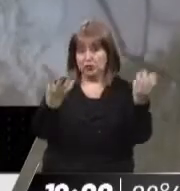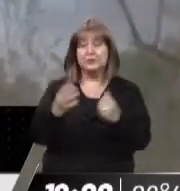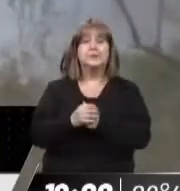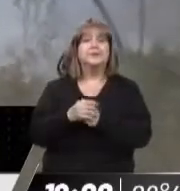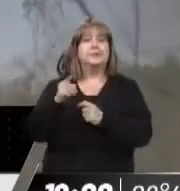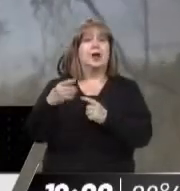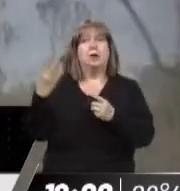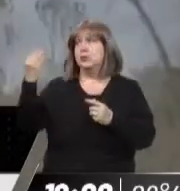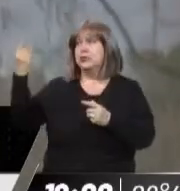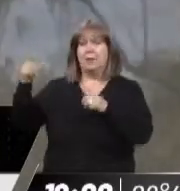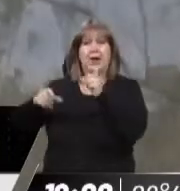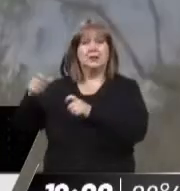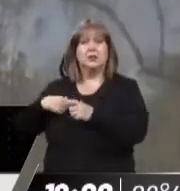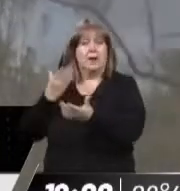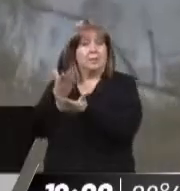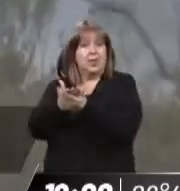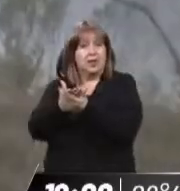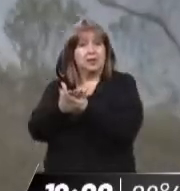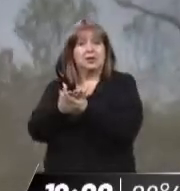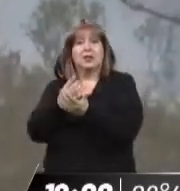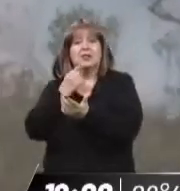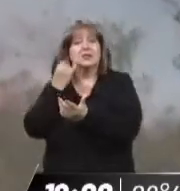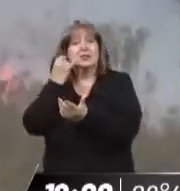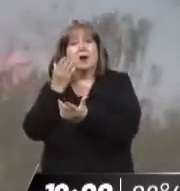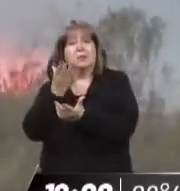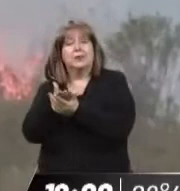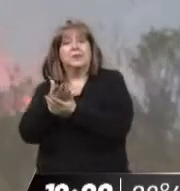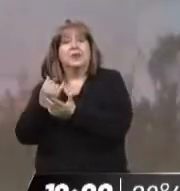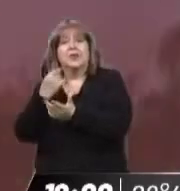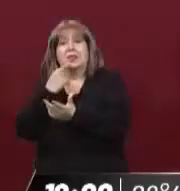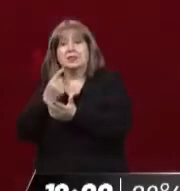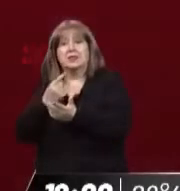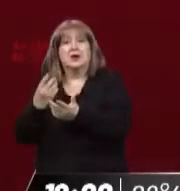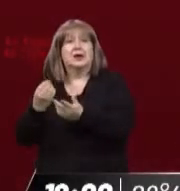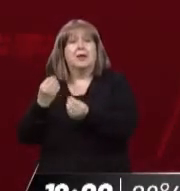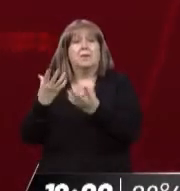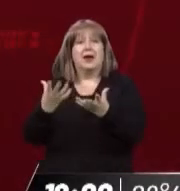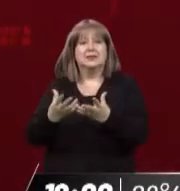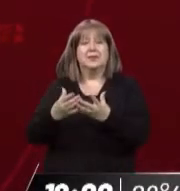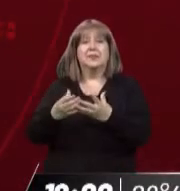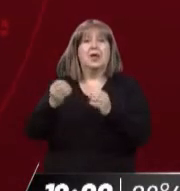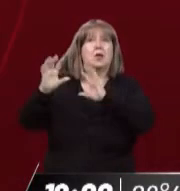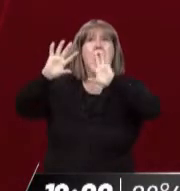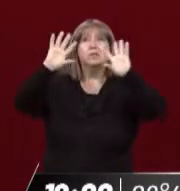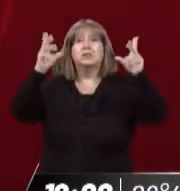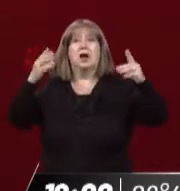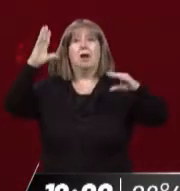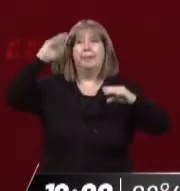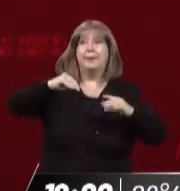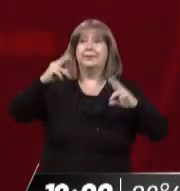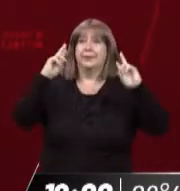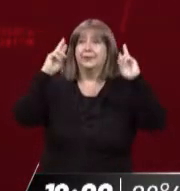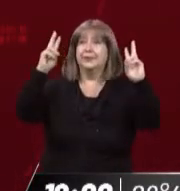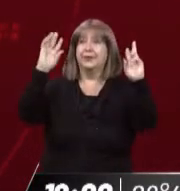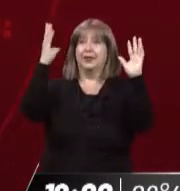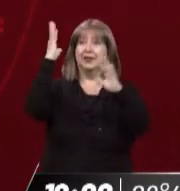han reclamado o se han manifestado en esto de lo que suele suceder cuando hay viento sonda, no se corta la luz por caída de